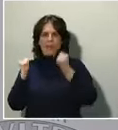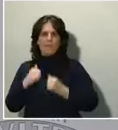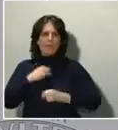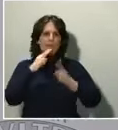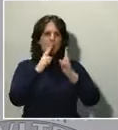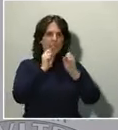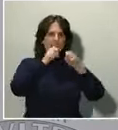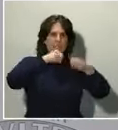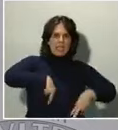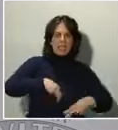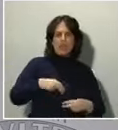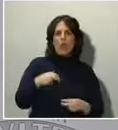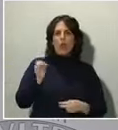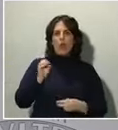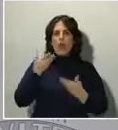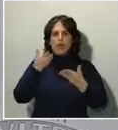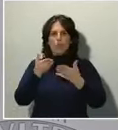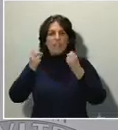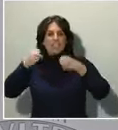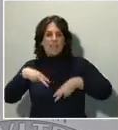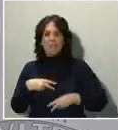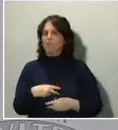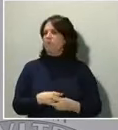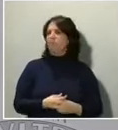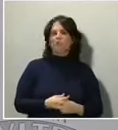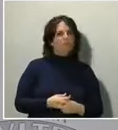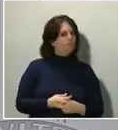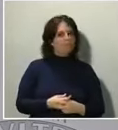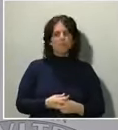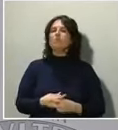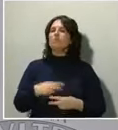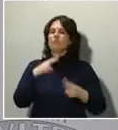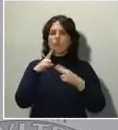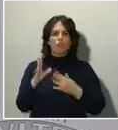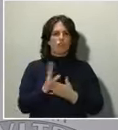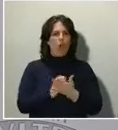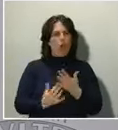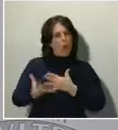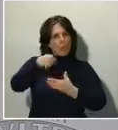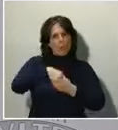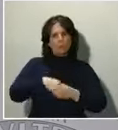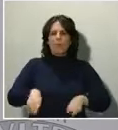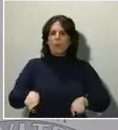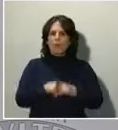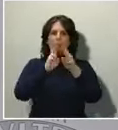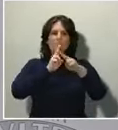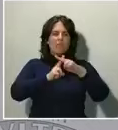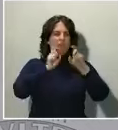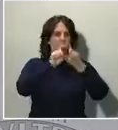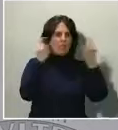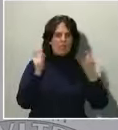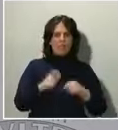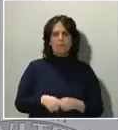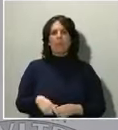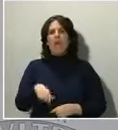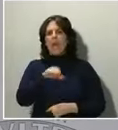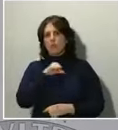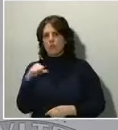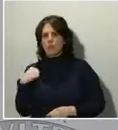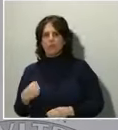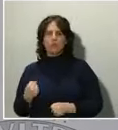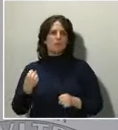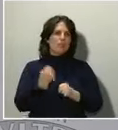sobrevenida. Sea una empresa, sea un autónomo, sea un trabajador, eventual, fijo, en fin,